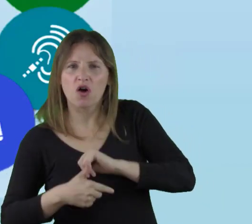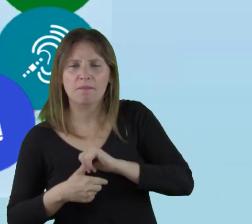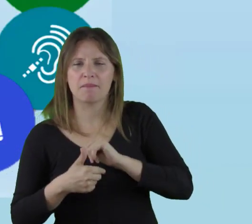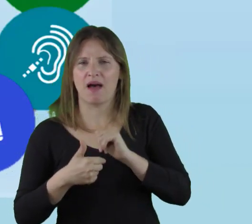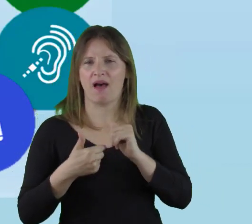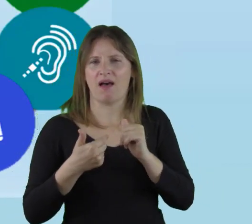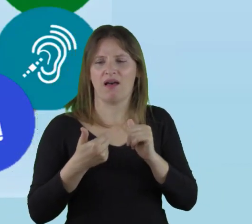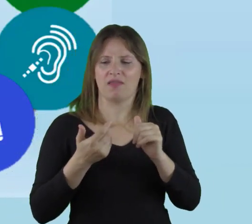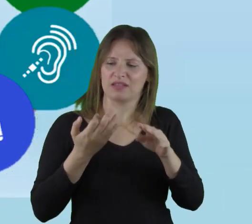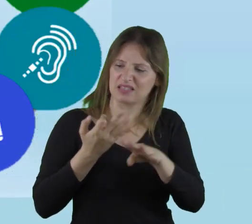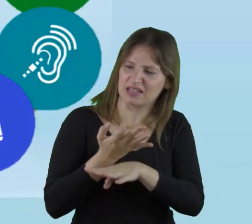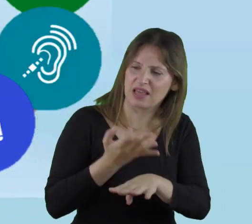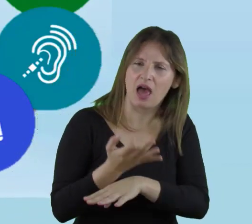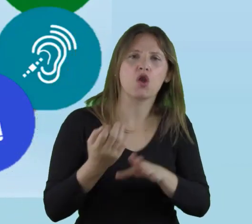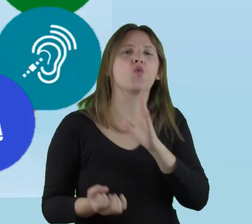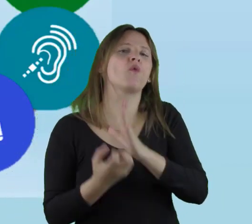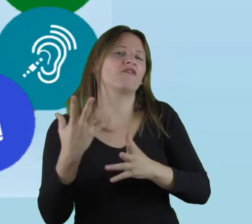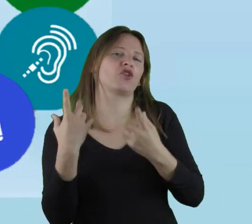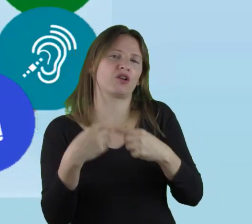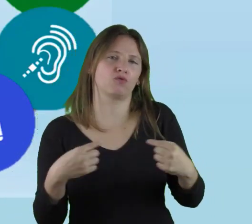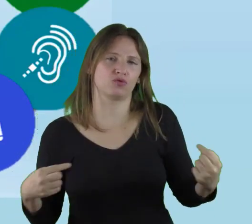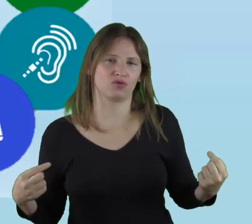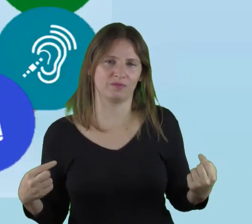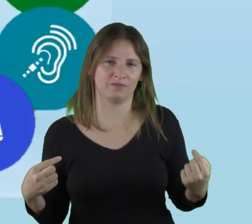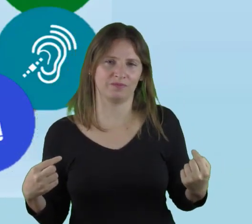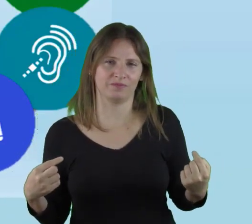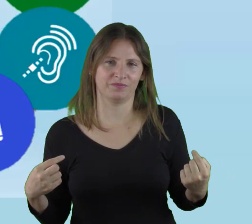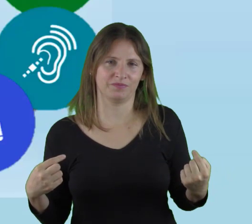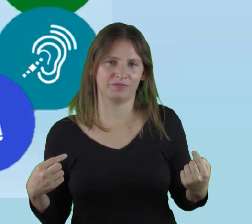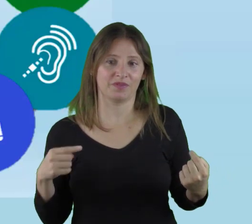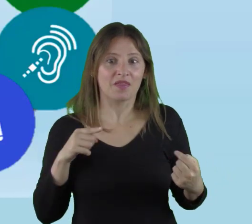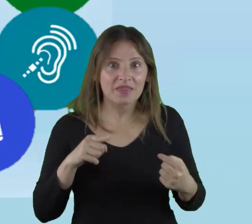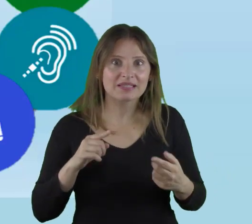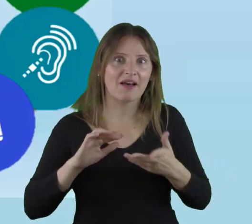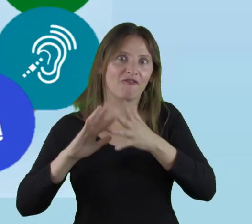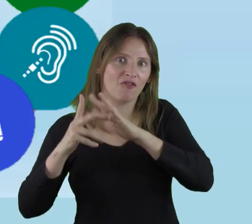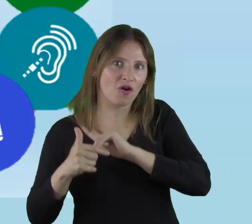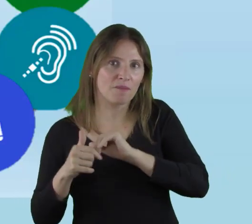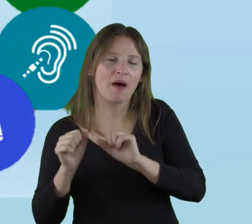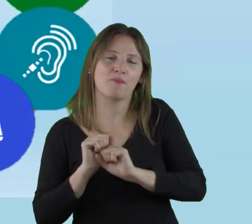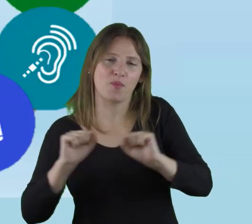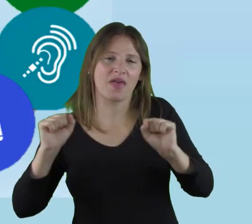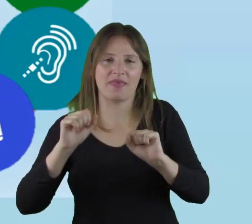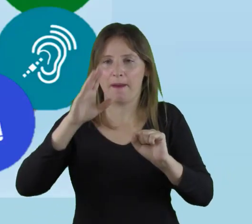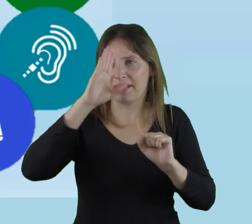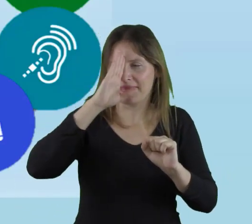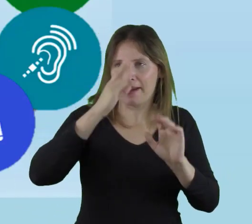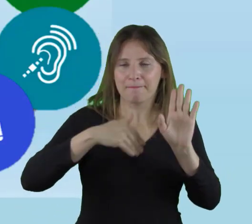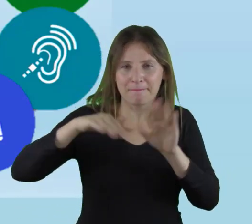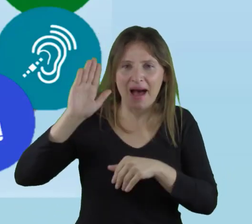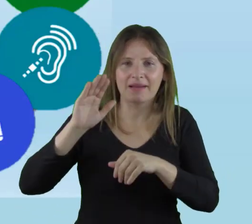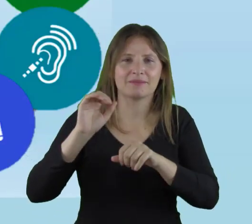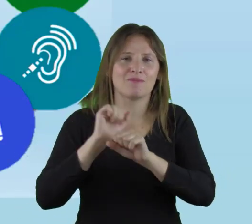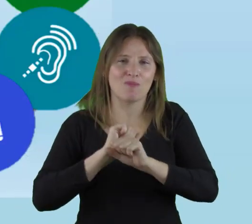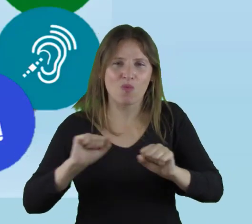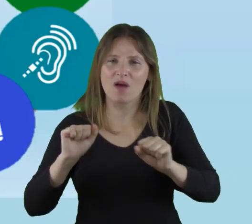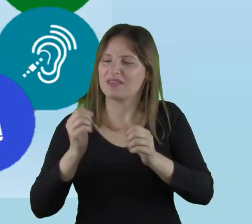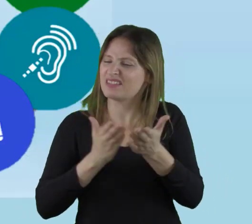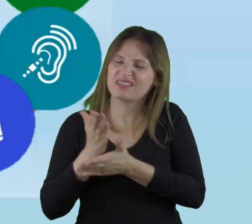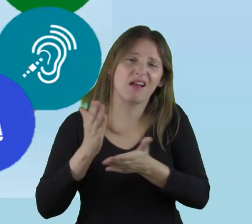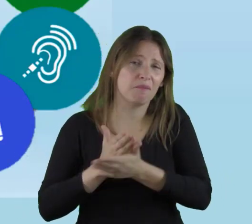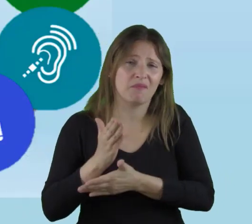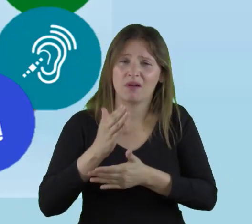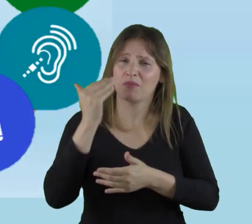enseñar, de nuevos recursos. Solo así. Formándonos. Constantemente